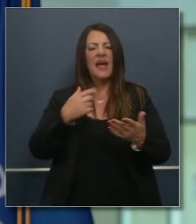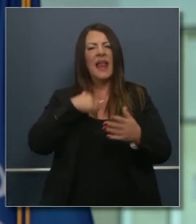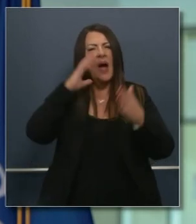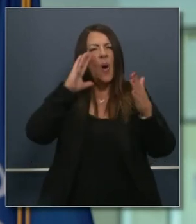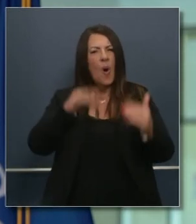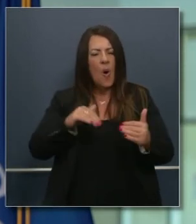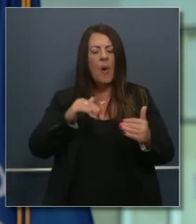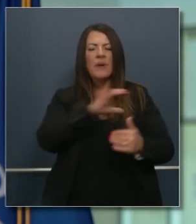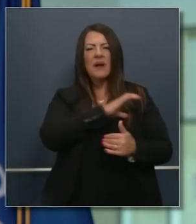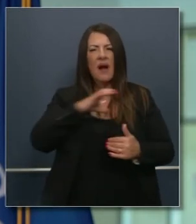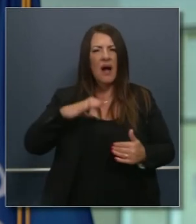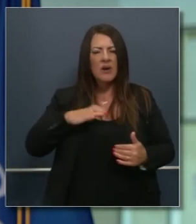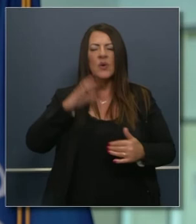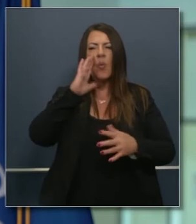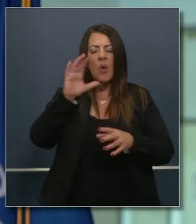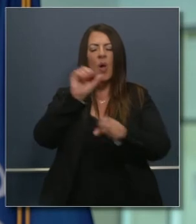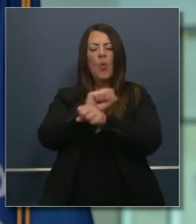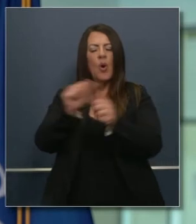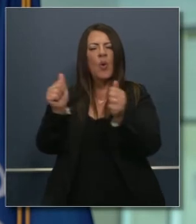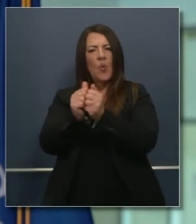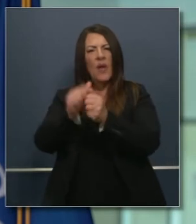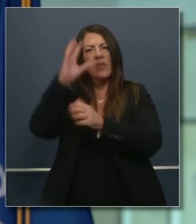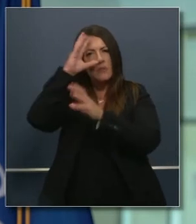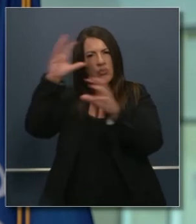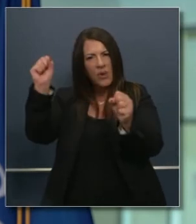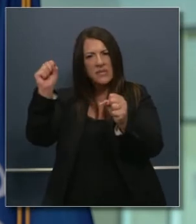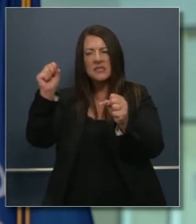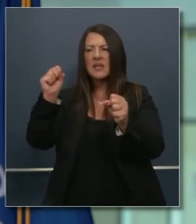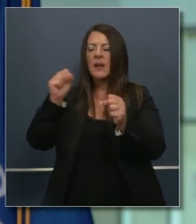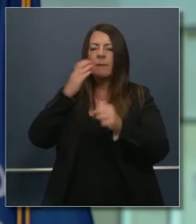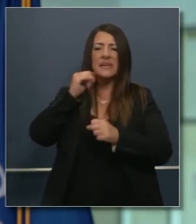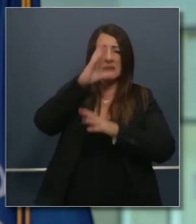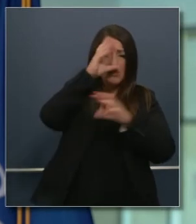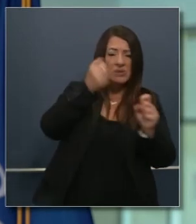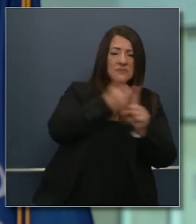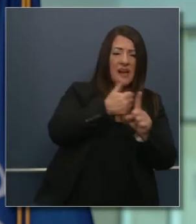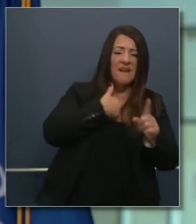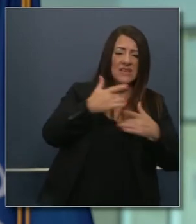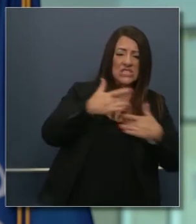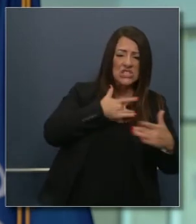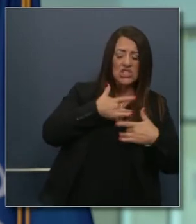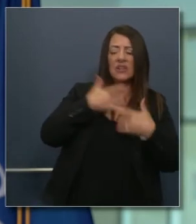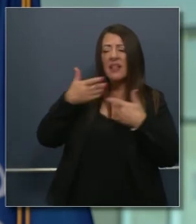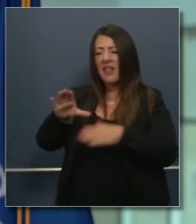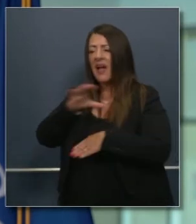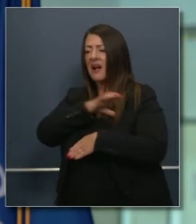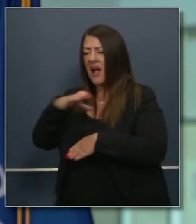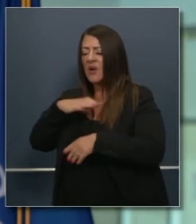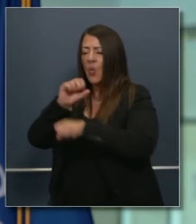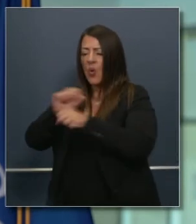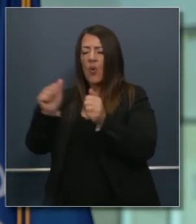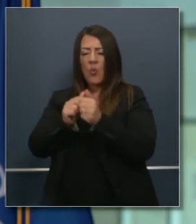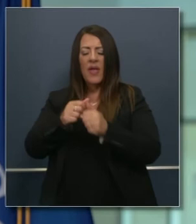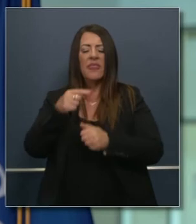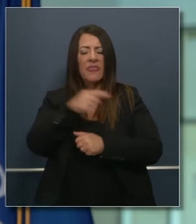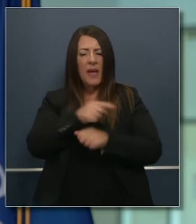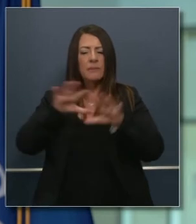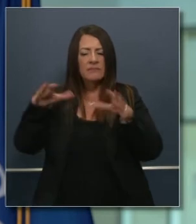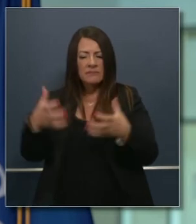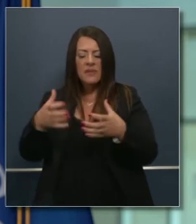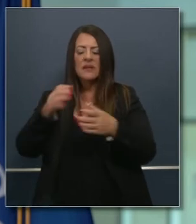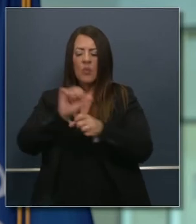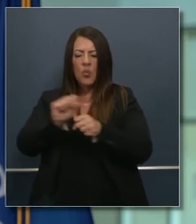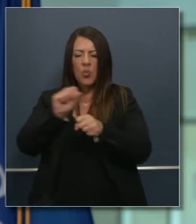que prevalecerán las personas más maduras y más consecuentes y trabajarán con el presidente para resolver